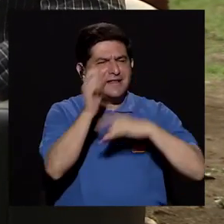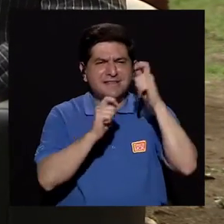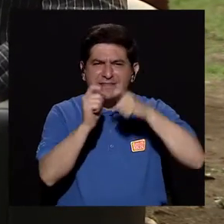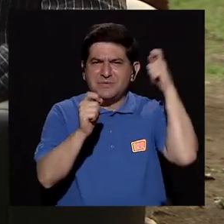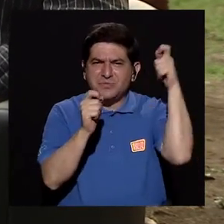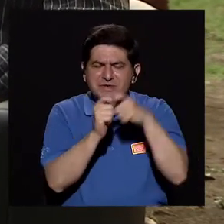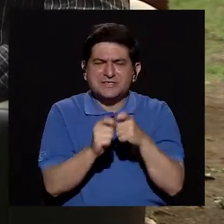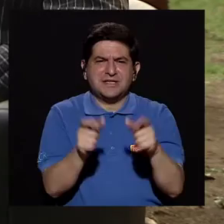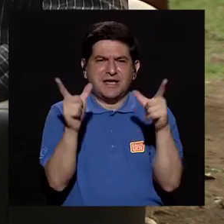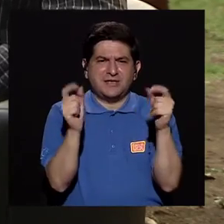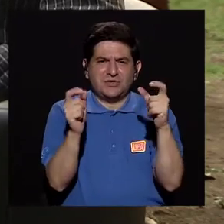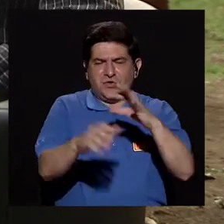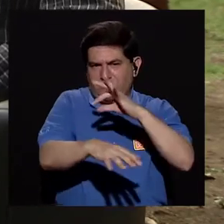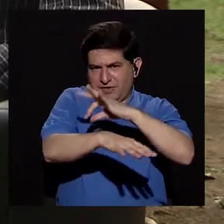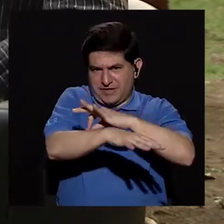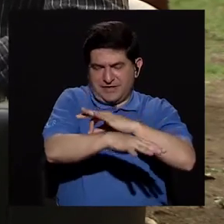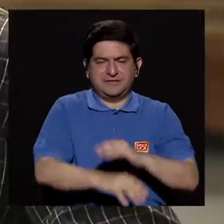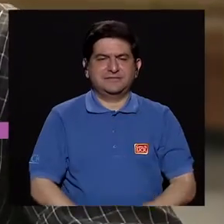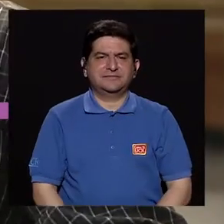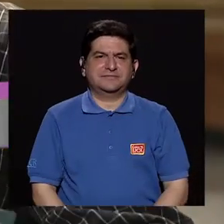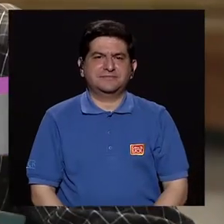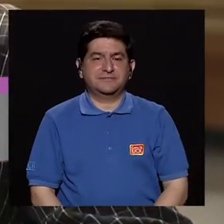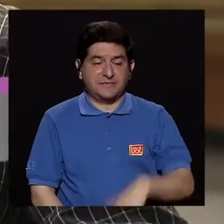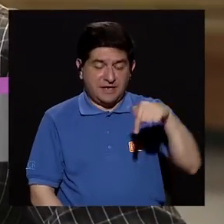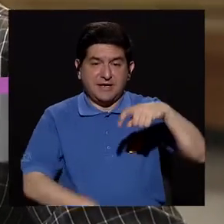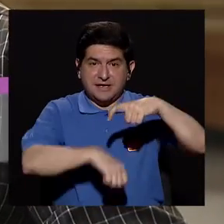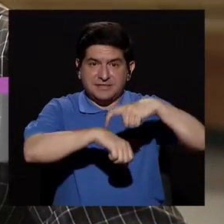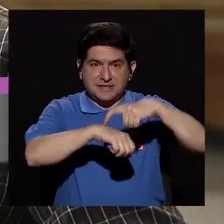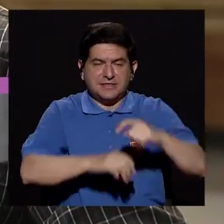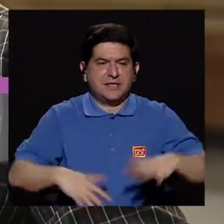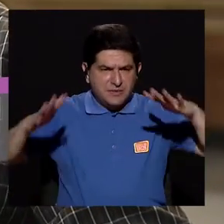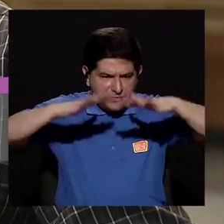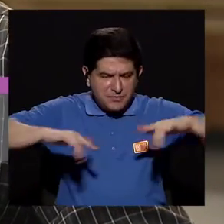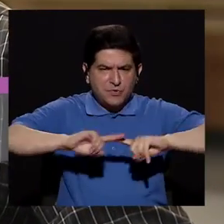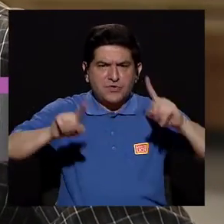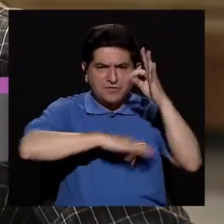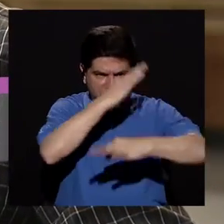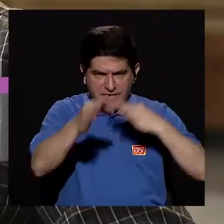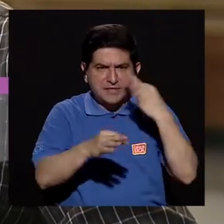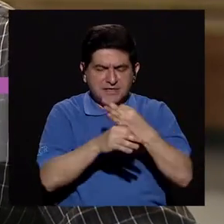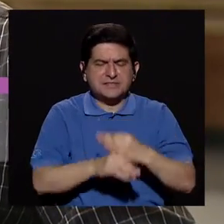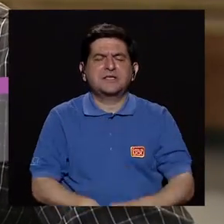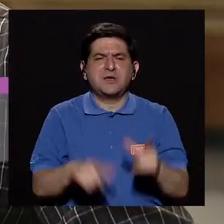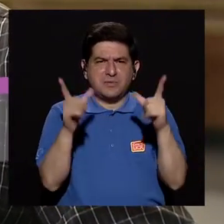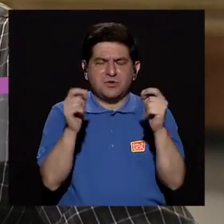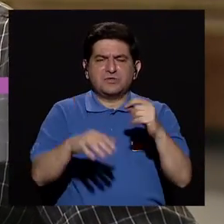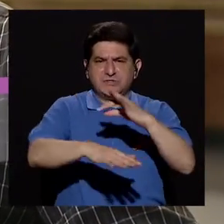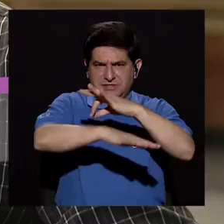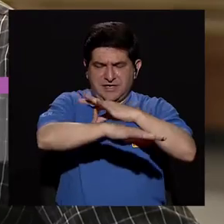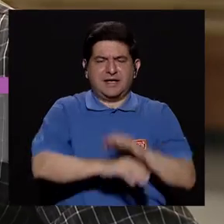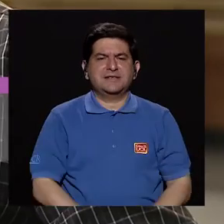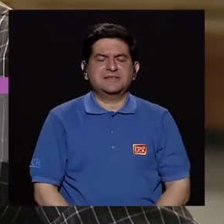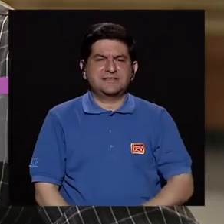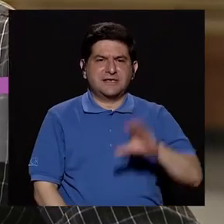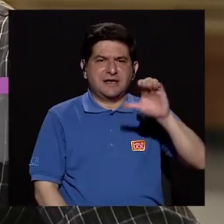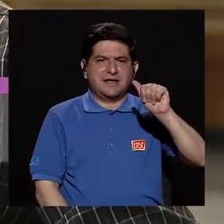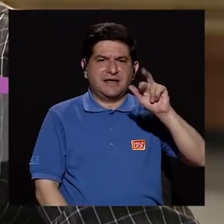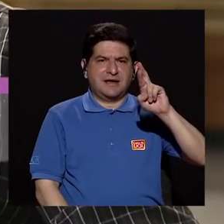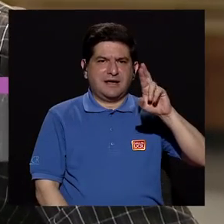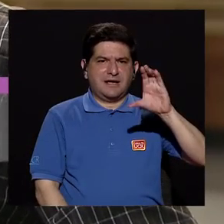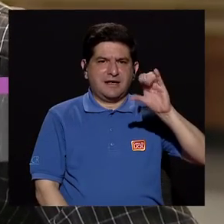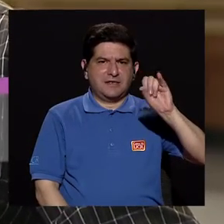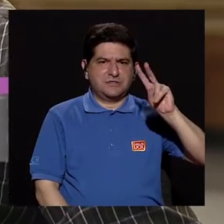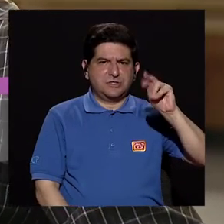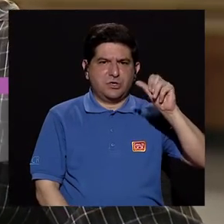de un tipo particular de cáncer de piel. Pues hoy en día en nuestro medio existen diferentes tipos de cáncer de piel, ¿verdad? como es el